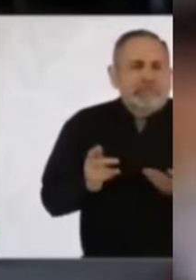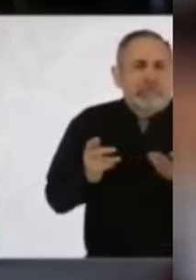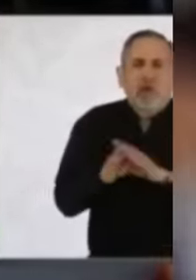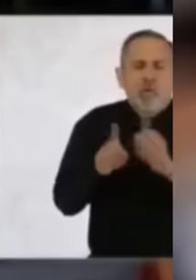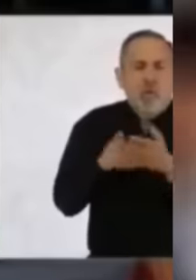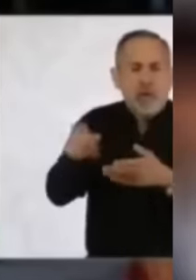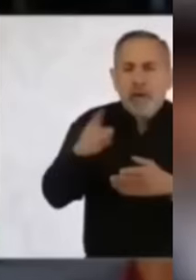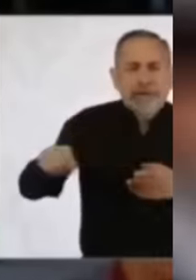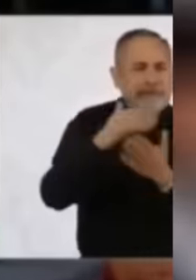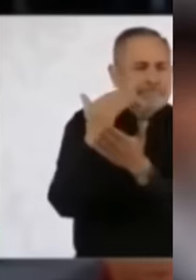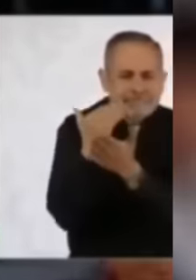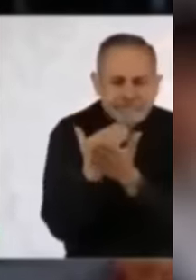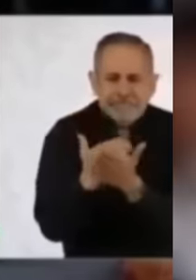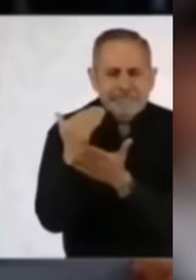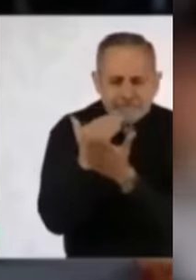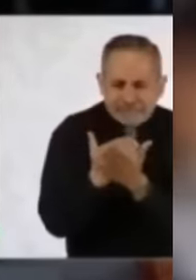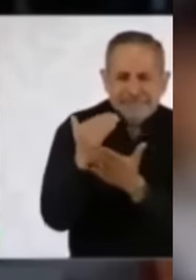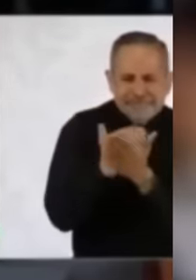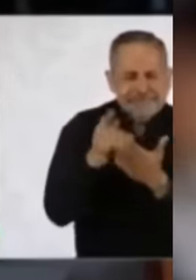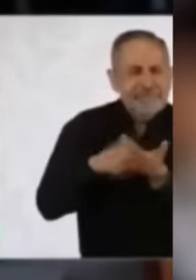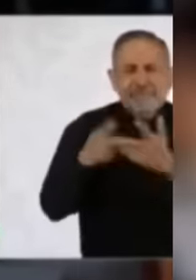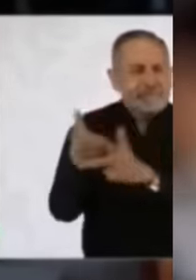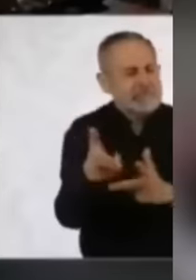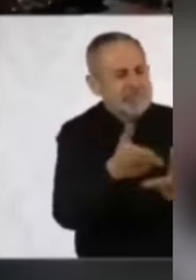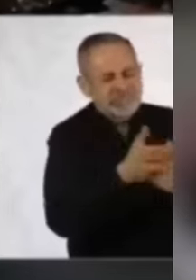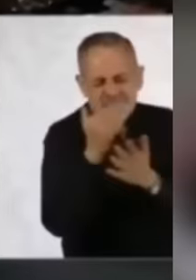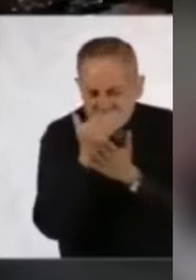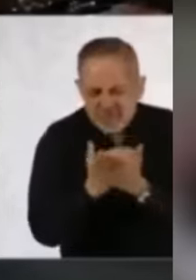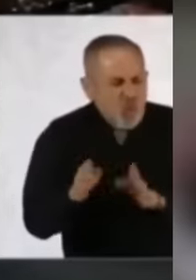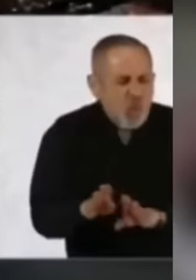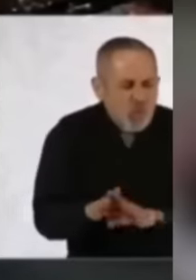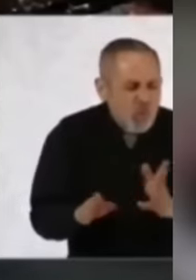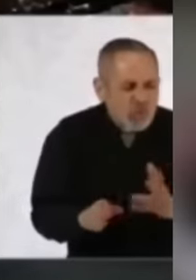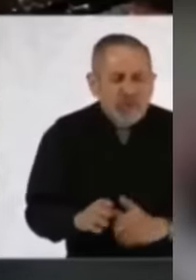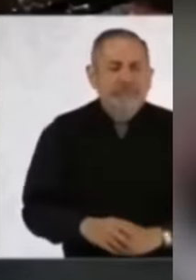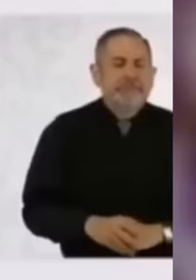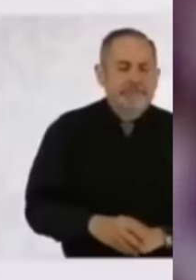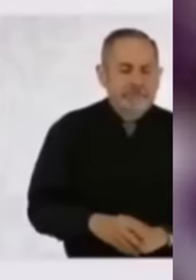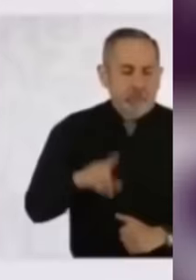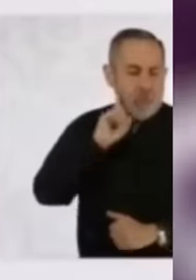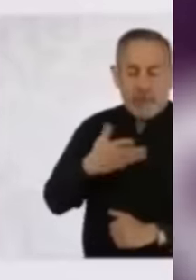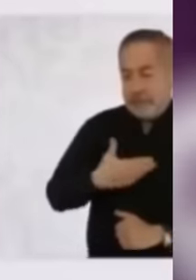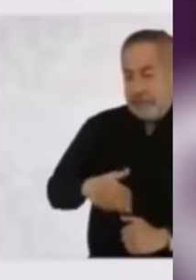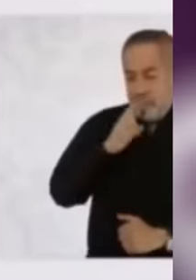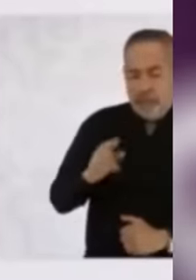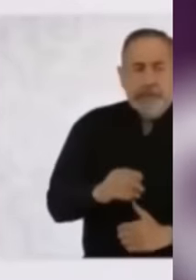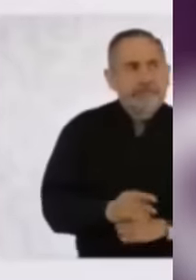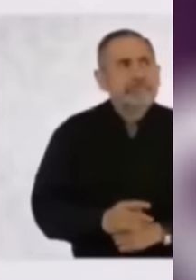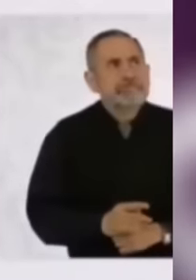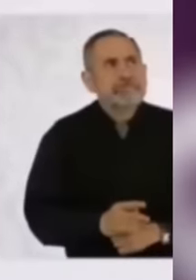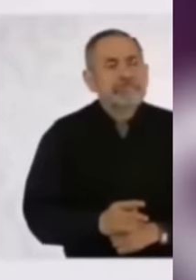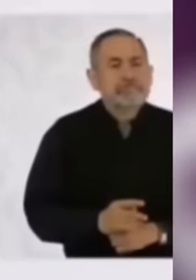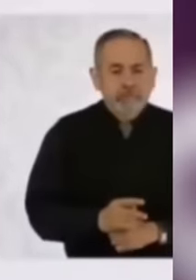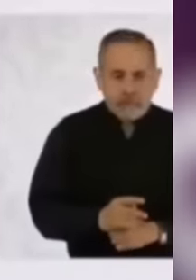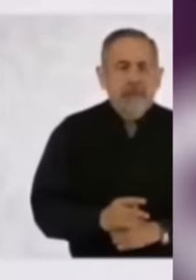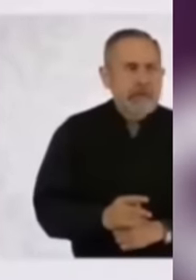La periodista conocida por su estilo crítico y por cubrir temas políticos en América Latina, lanzó